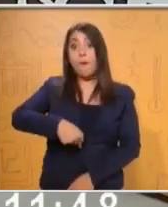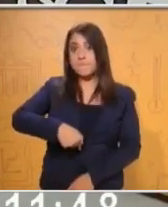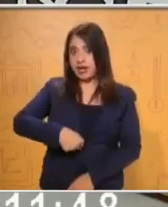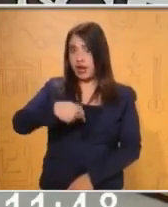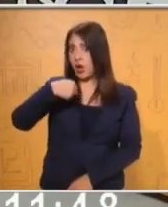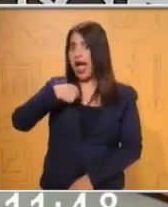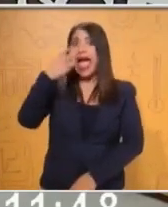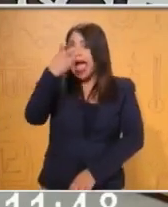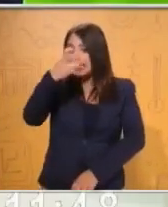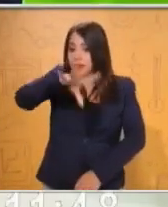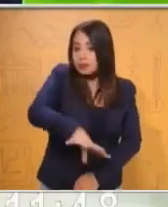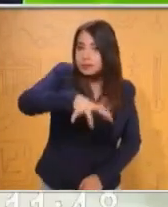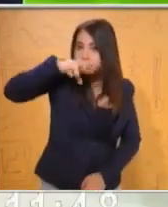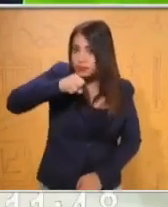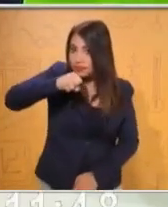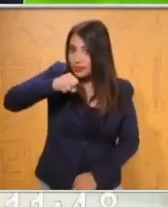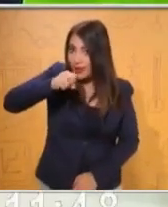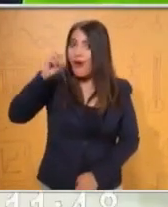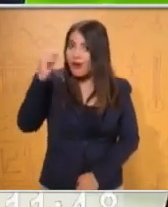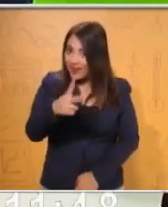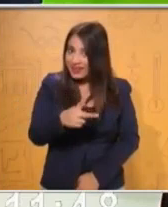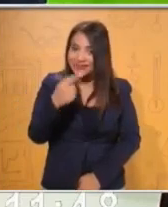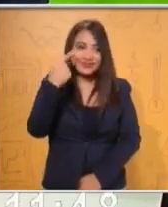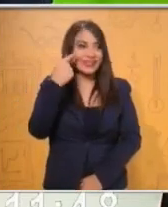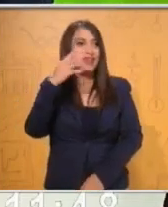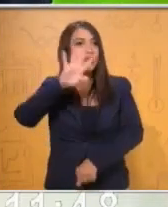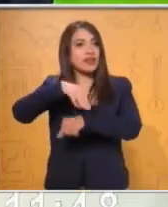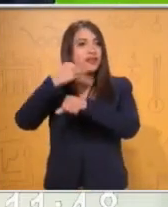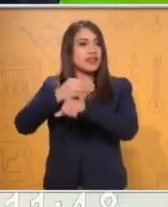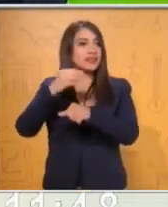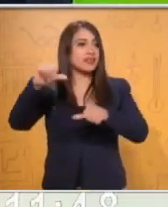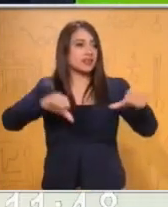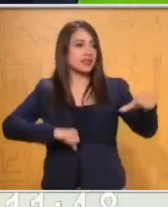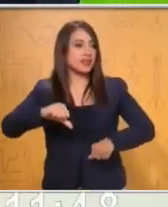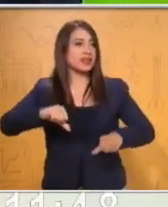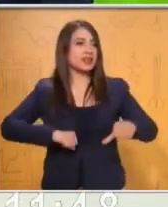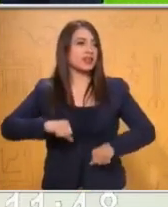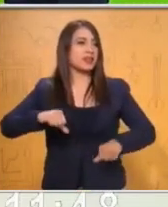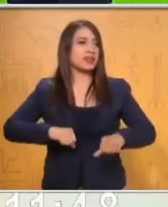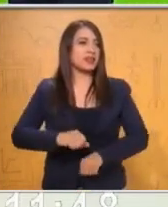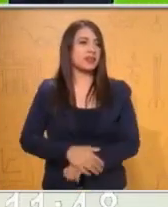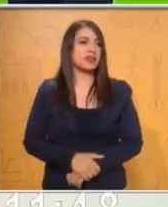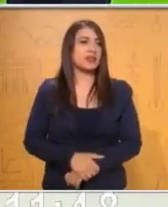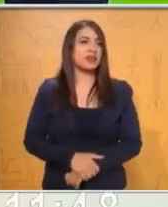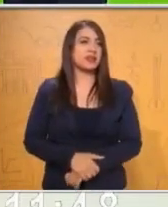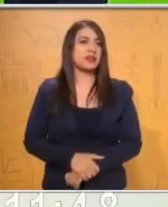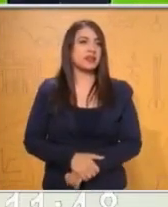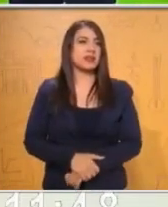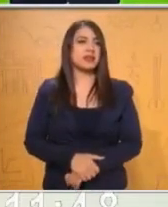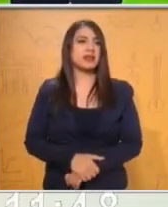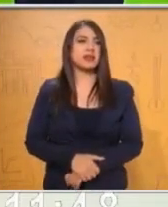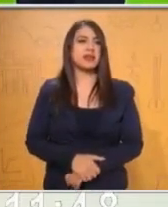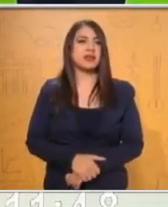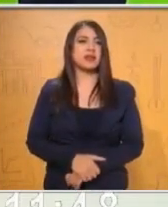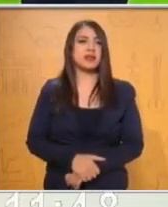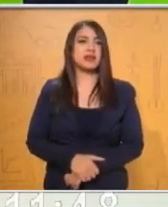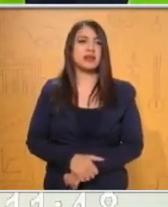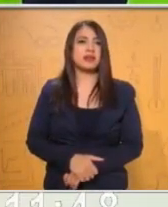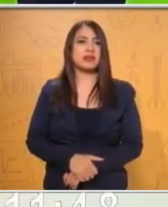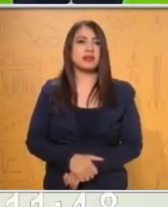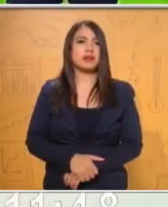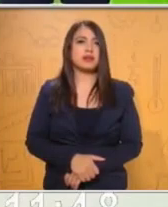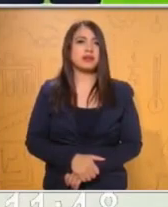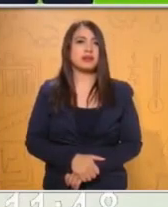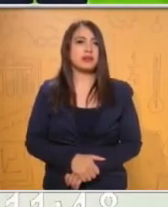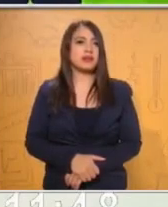Recuérdenlo bien. Así es que vamos a repetir la actividad. ¿Sí? Lo podemos hacer un poquito más difícil. Así es que vámonos por partes.